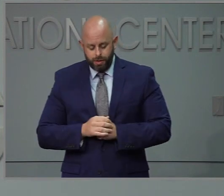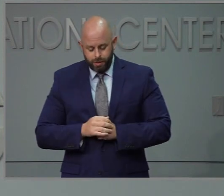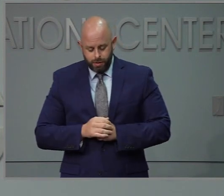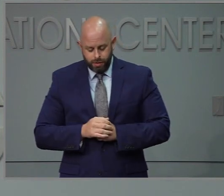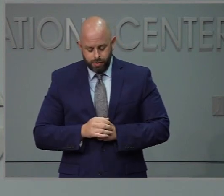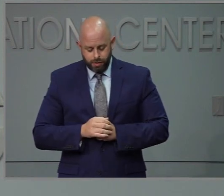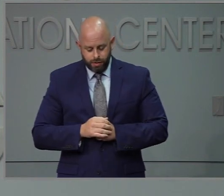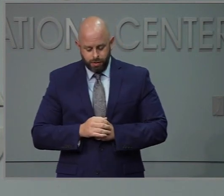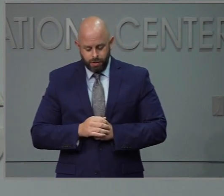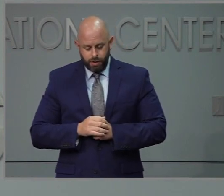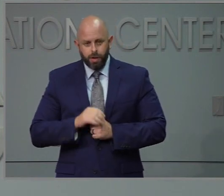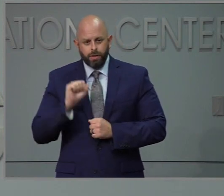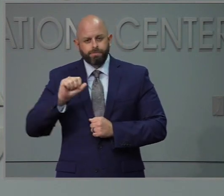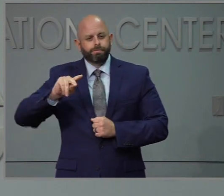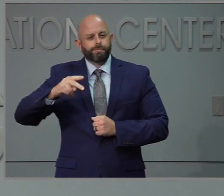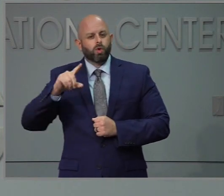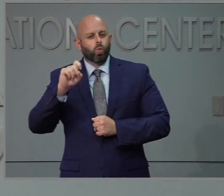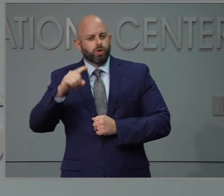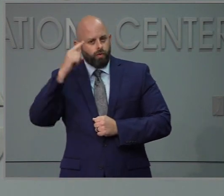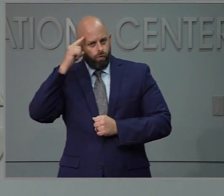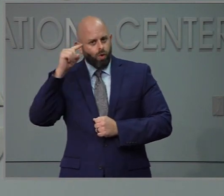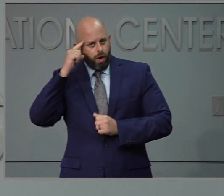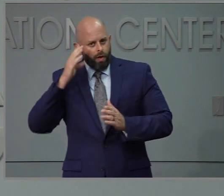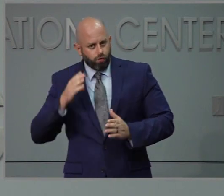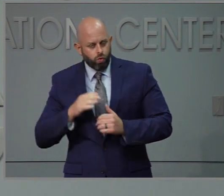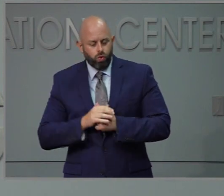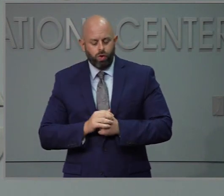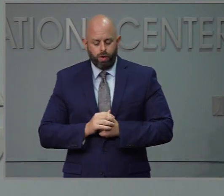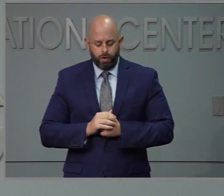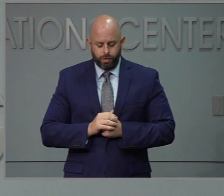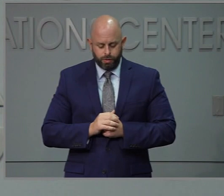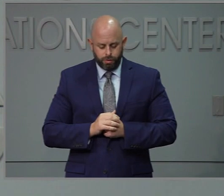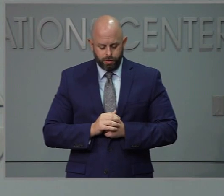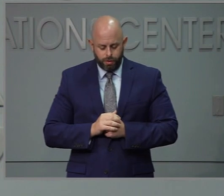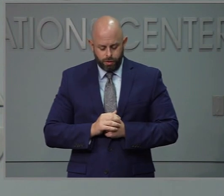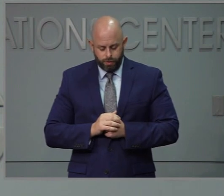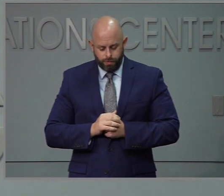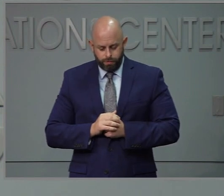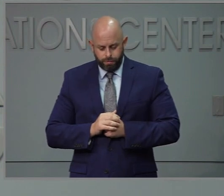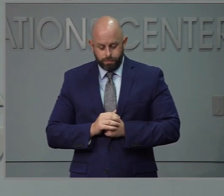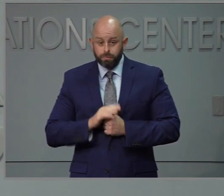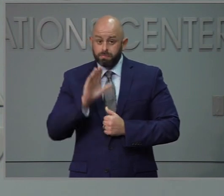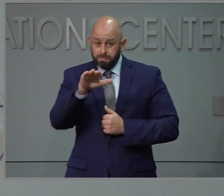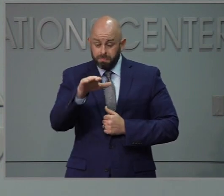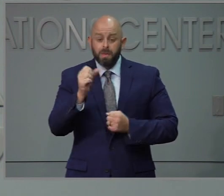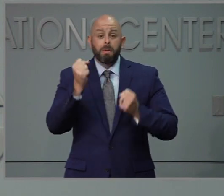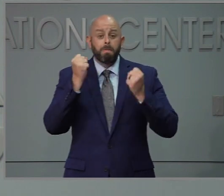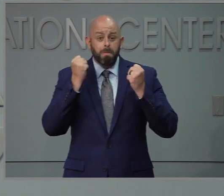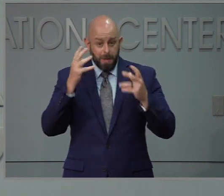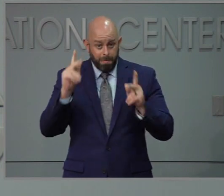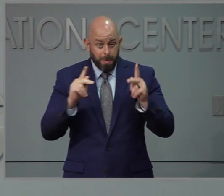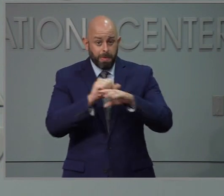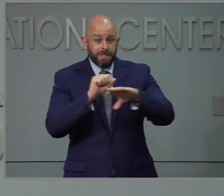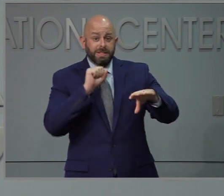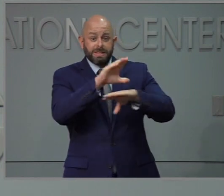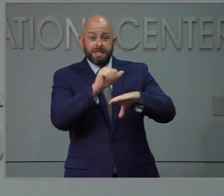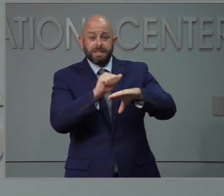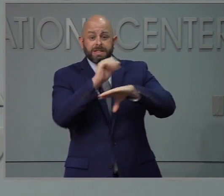Muchas personas han estado escuchando. Acerca de enviar a boletas en ausencia.